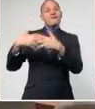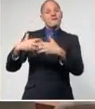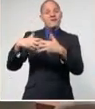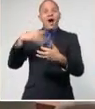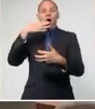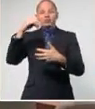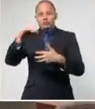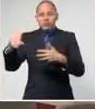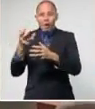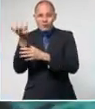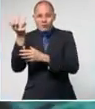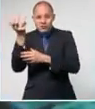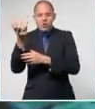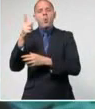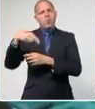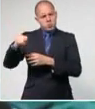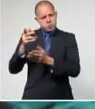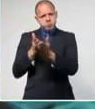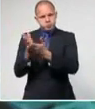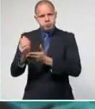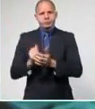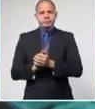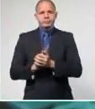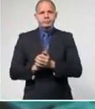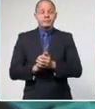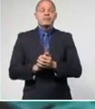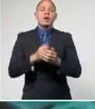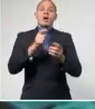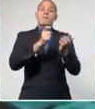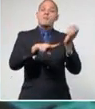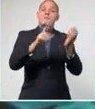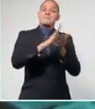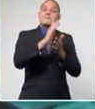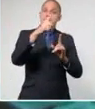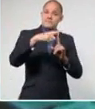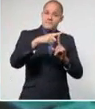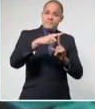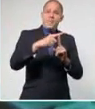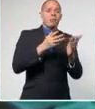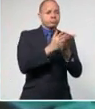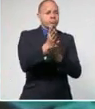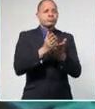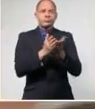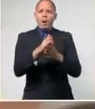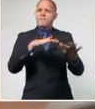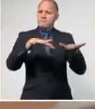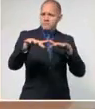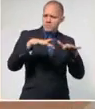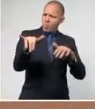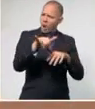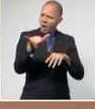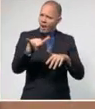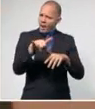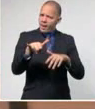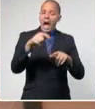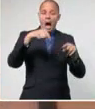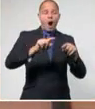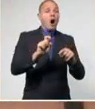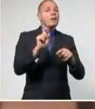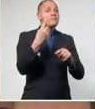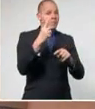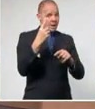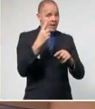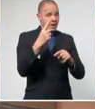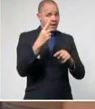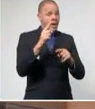Matanzas ultima los detalles para sumarse en fecha próxima al resto de los territorios que transitan por la segunda fase, con estricto apego a las